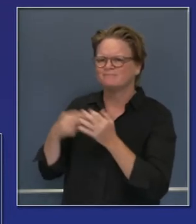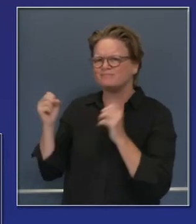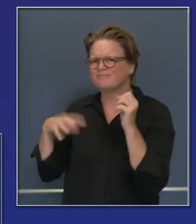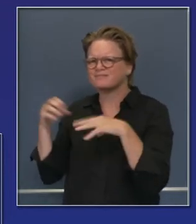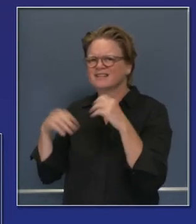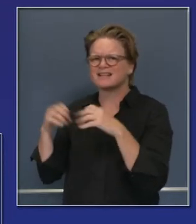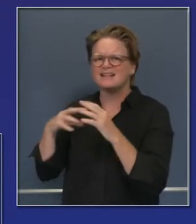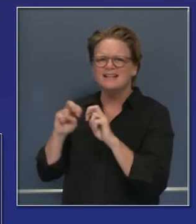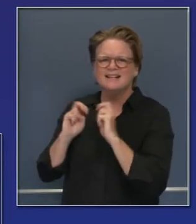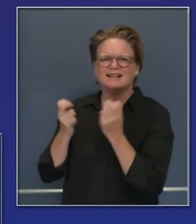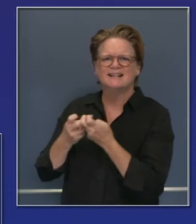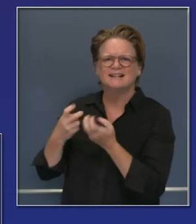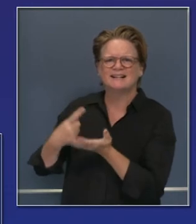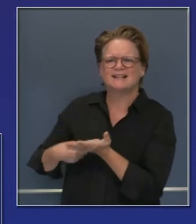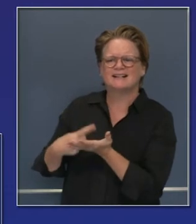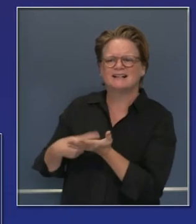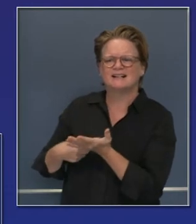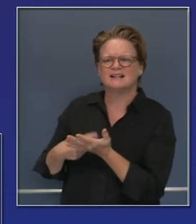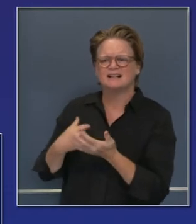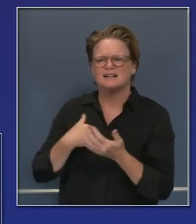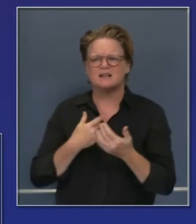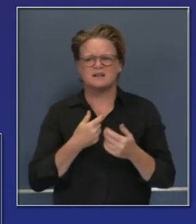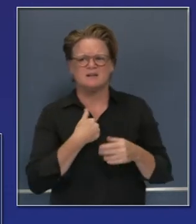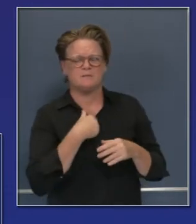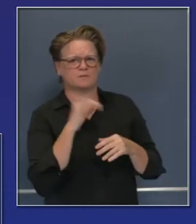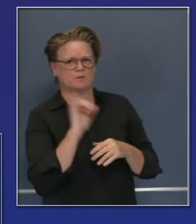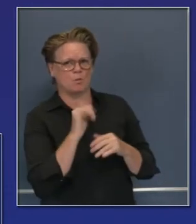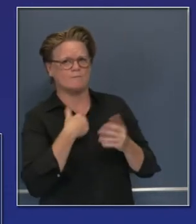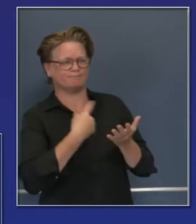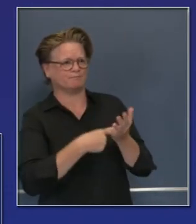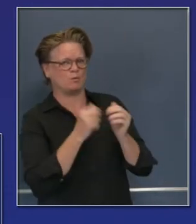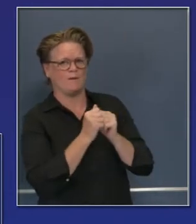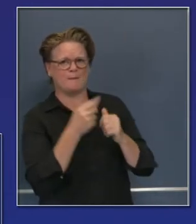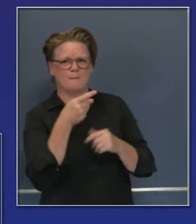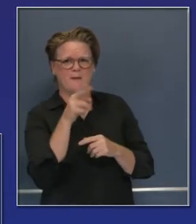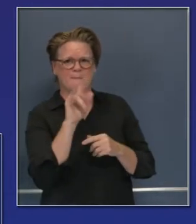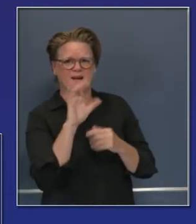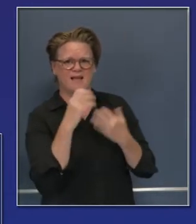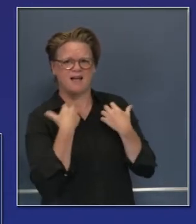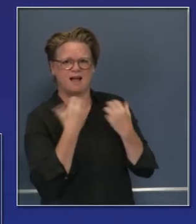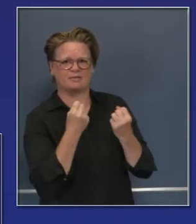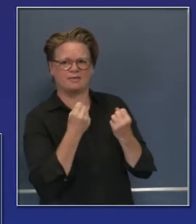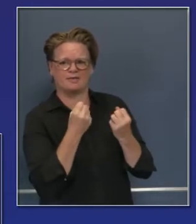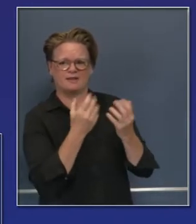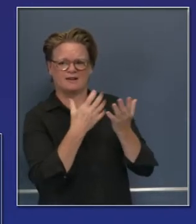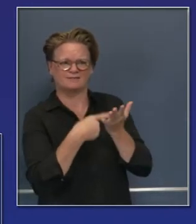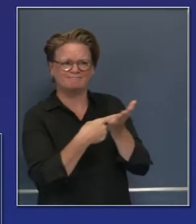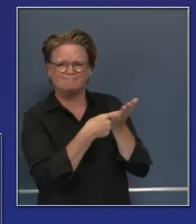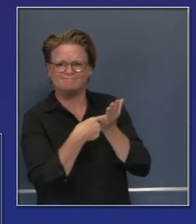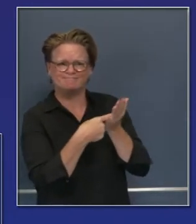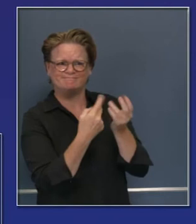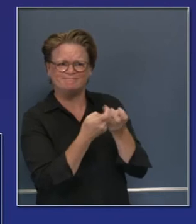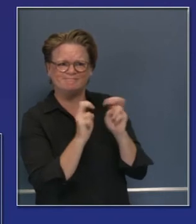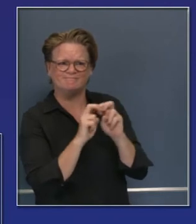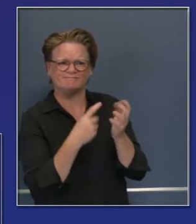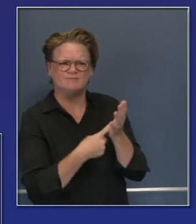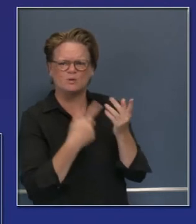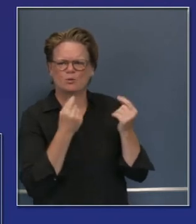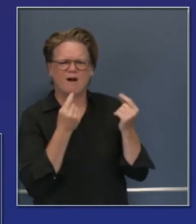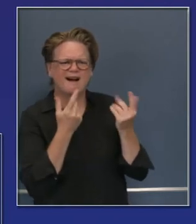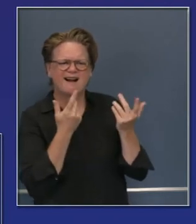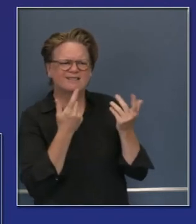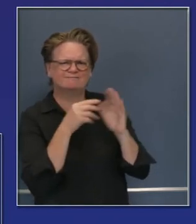oficiales de salud locales han estado preocupados en aumentar esas recomendaciones basados en la